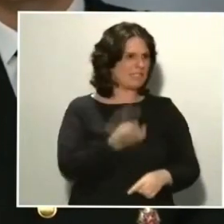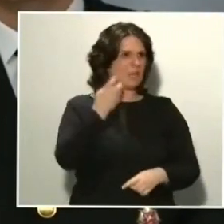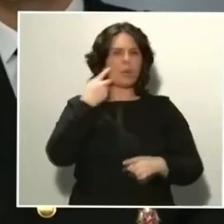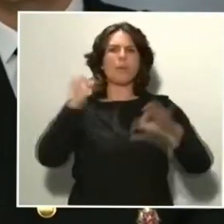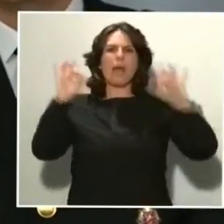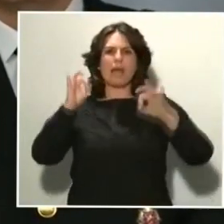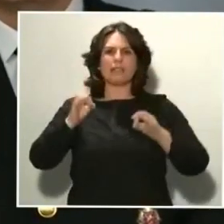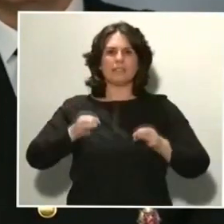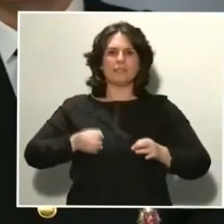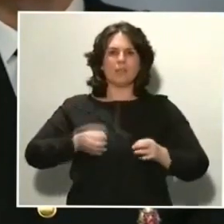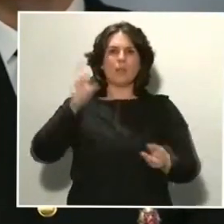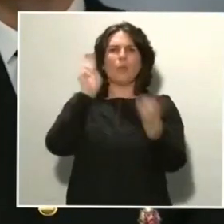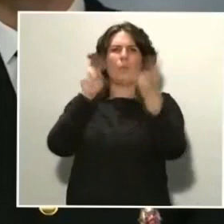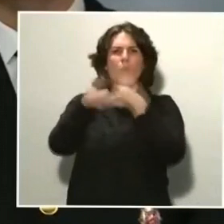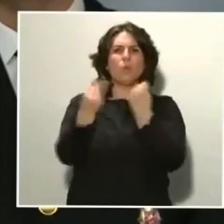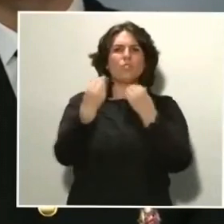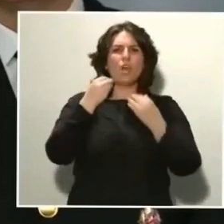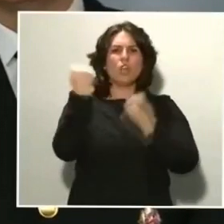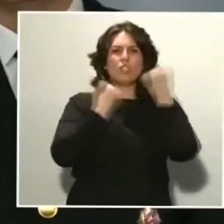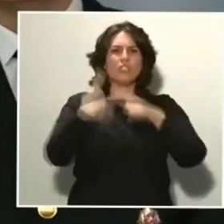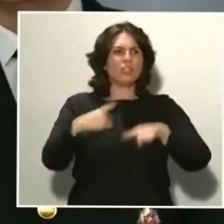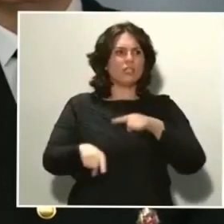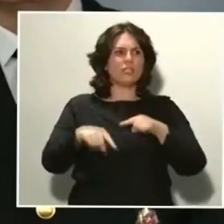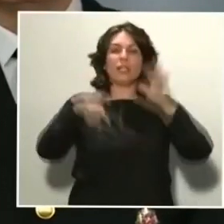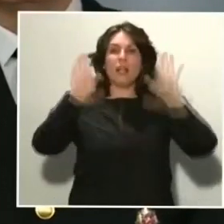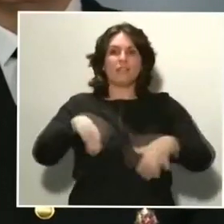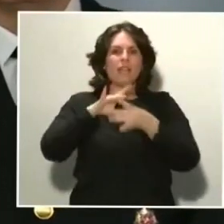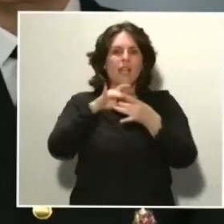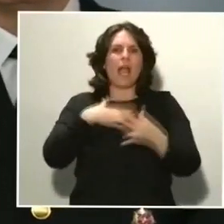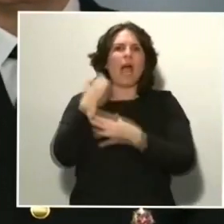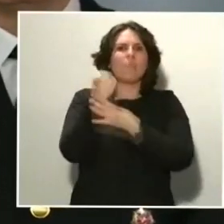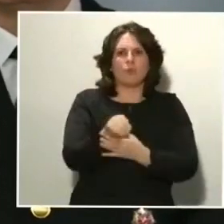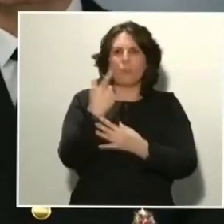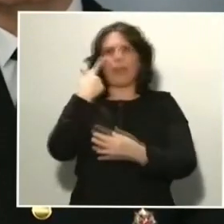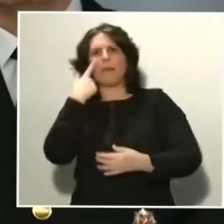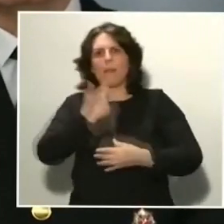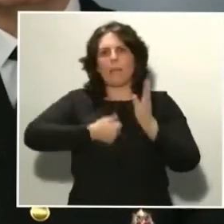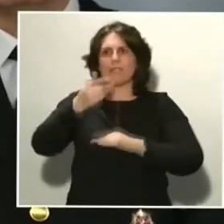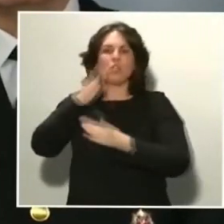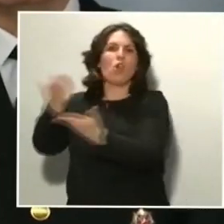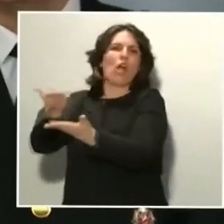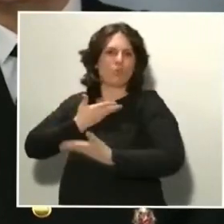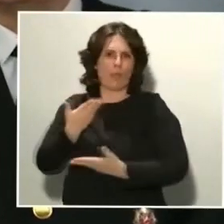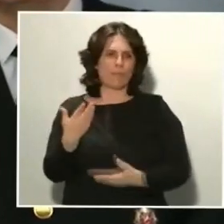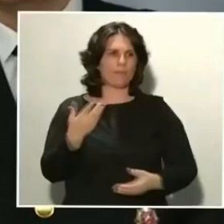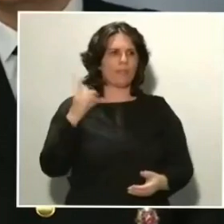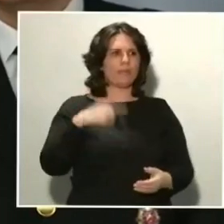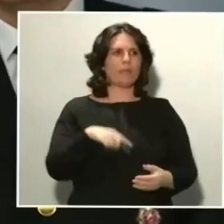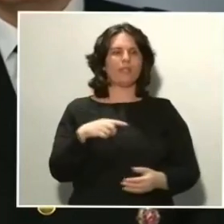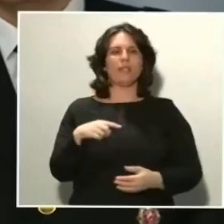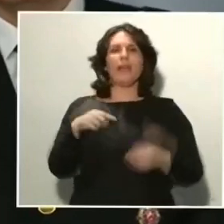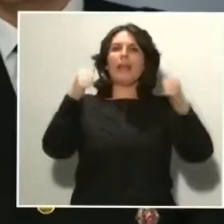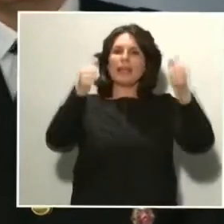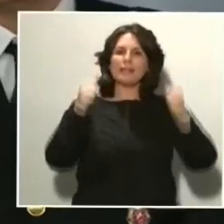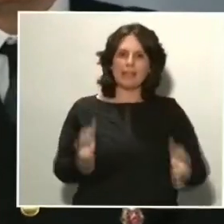circulación. También contamos con la Dirección General de Tráfico para utilizar todo el sistema de cartelería que tienen dispuesto